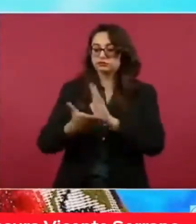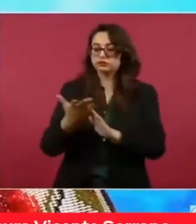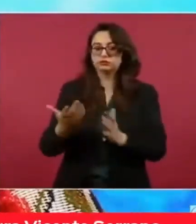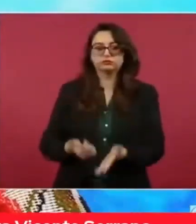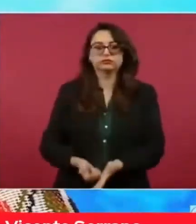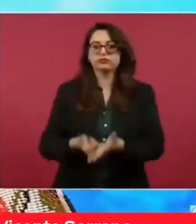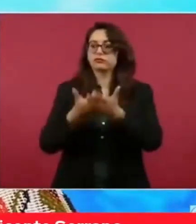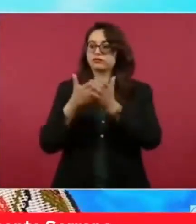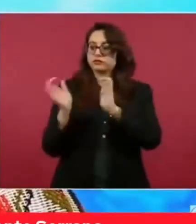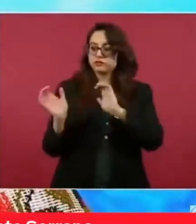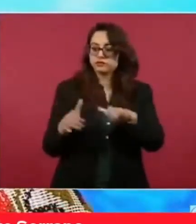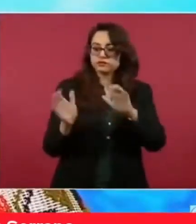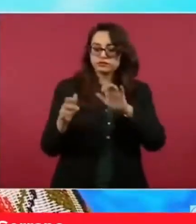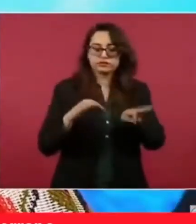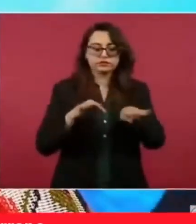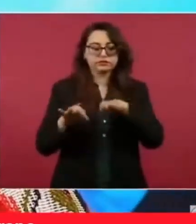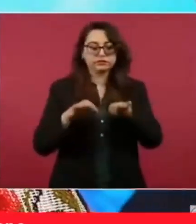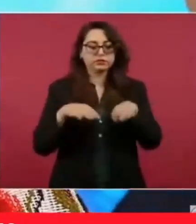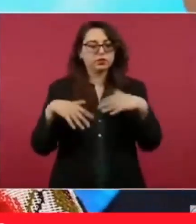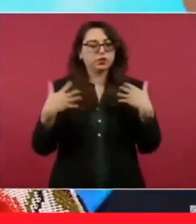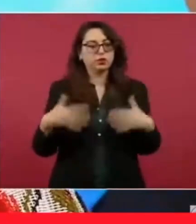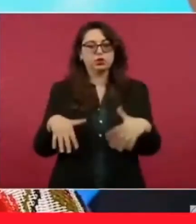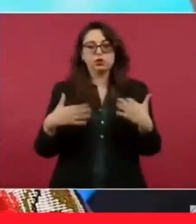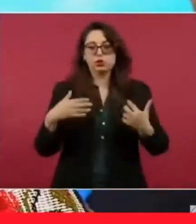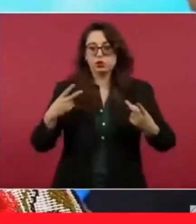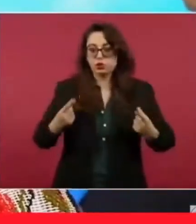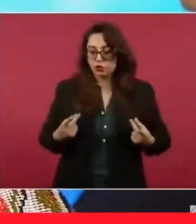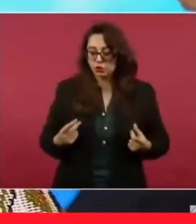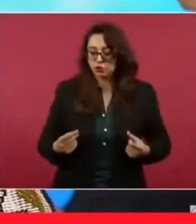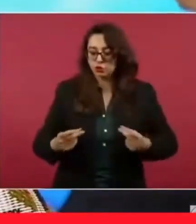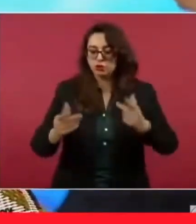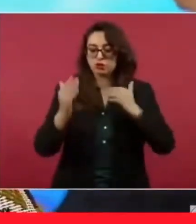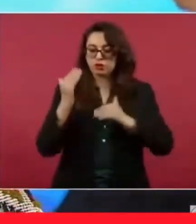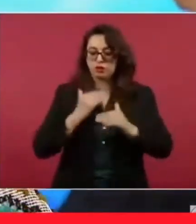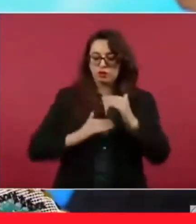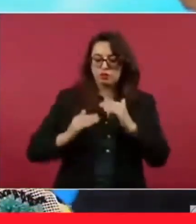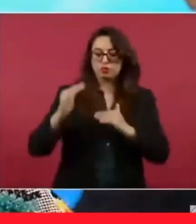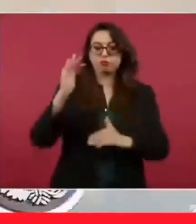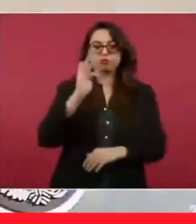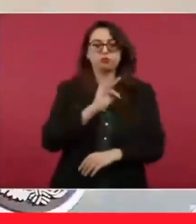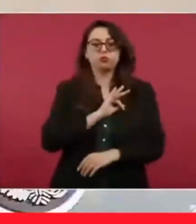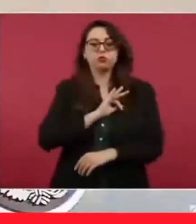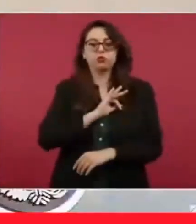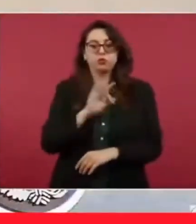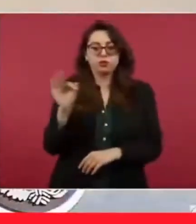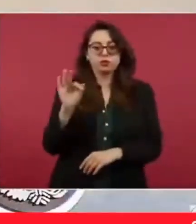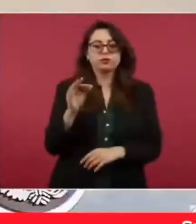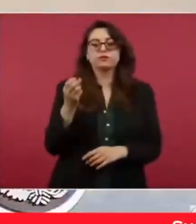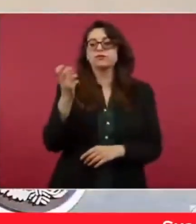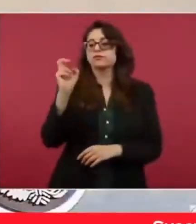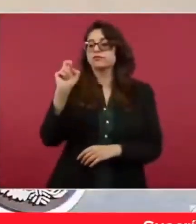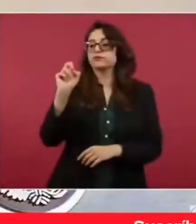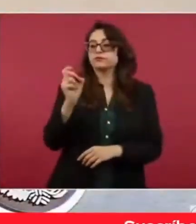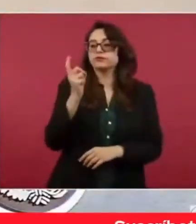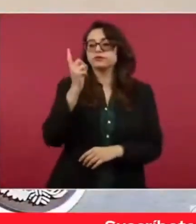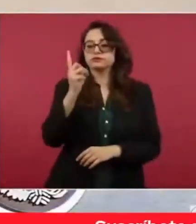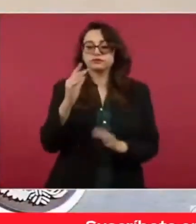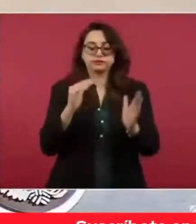a la estación del tren ubicada en el Aeropuerto Internacional de Cancún, los más de 31